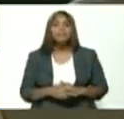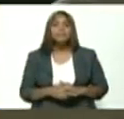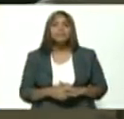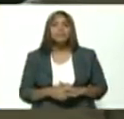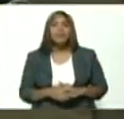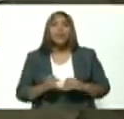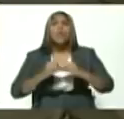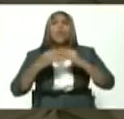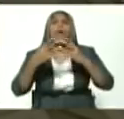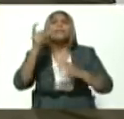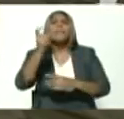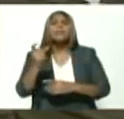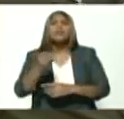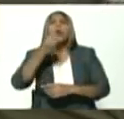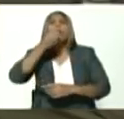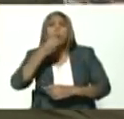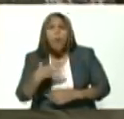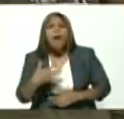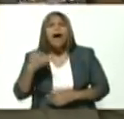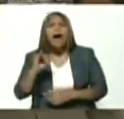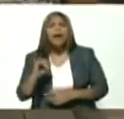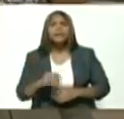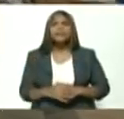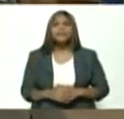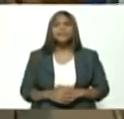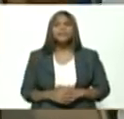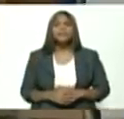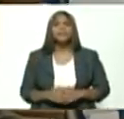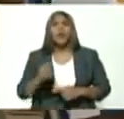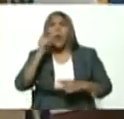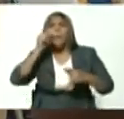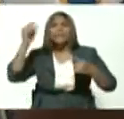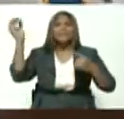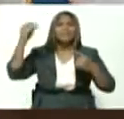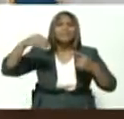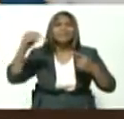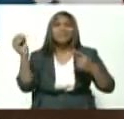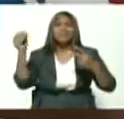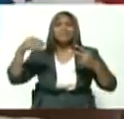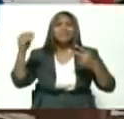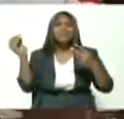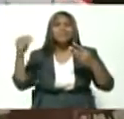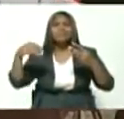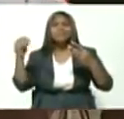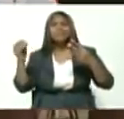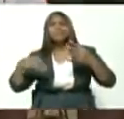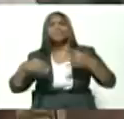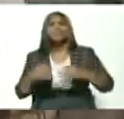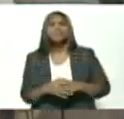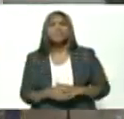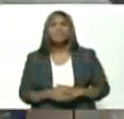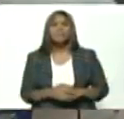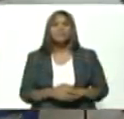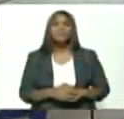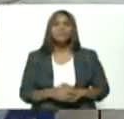¿Cuánta gente buena? Will Rangel, Edinson Alvarado, Francisco Torrealba,